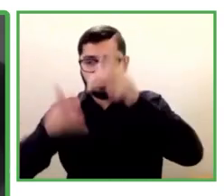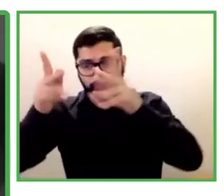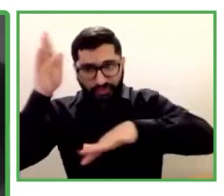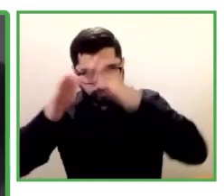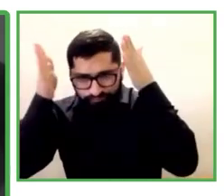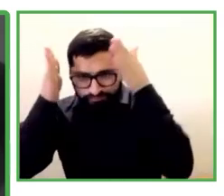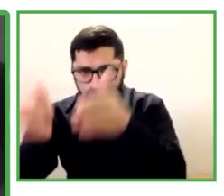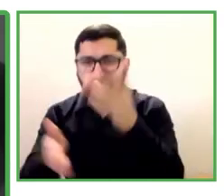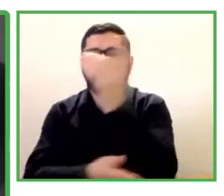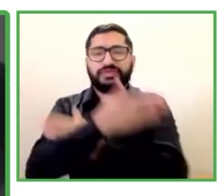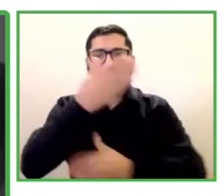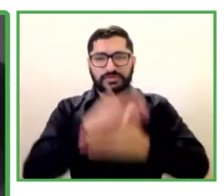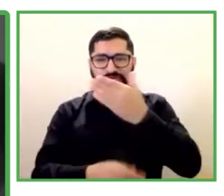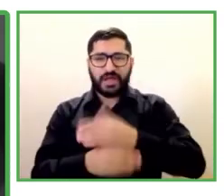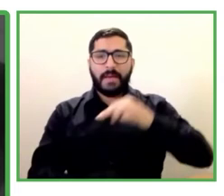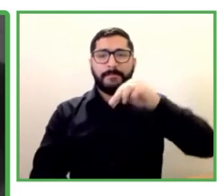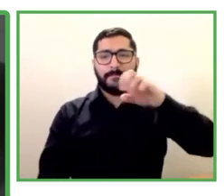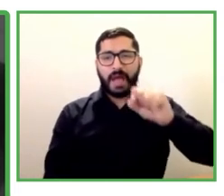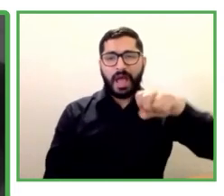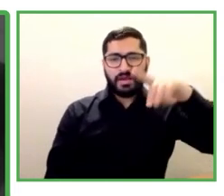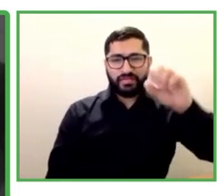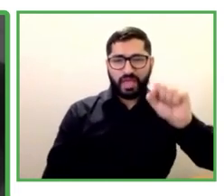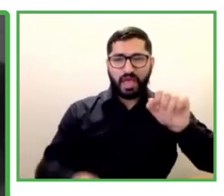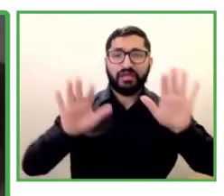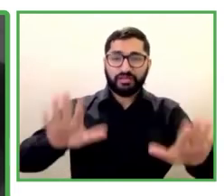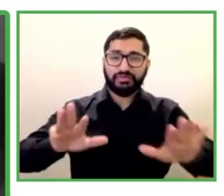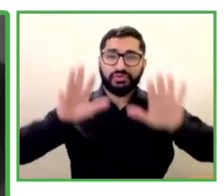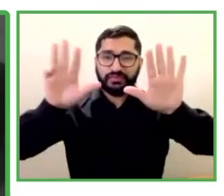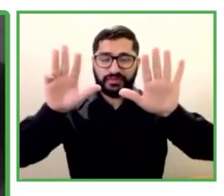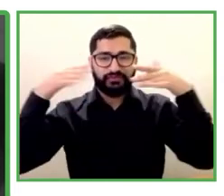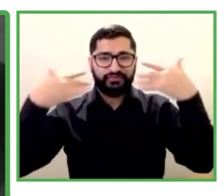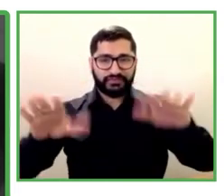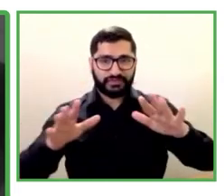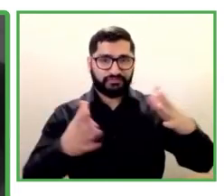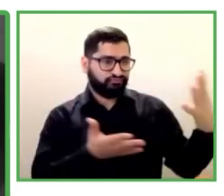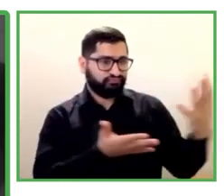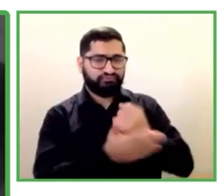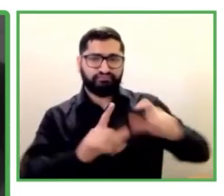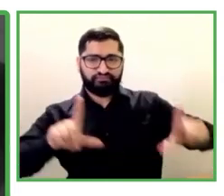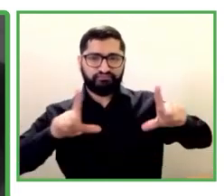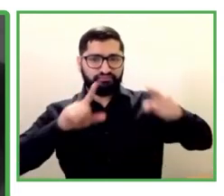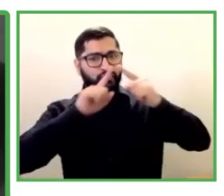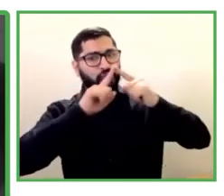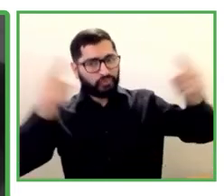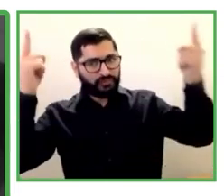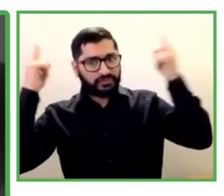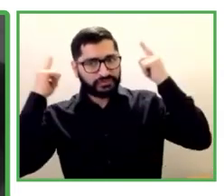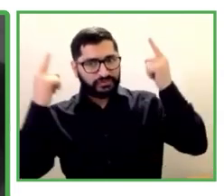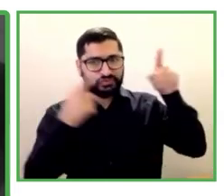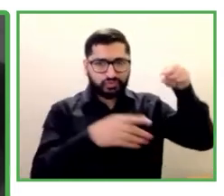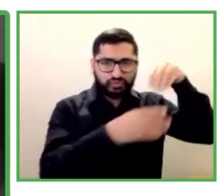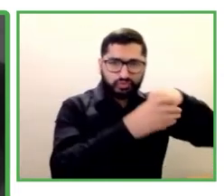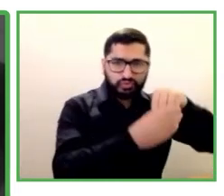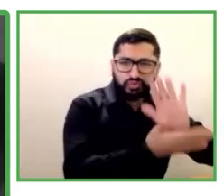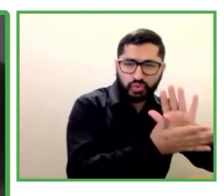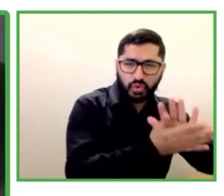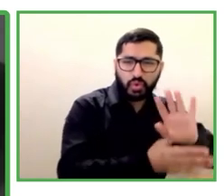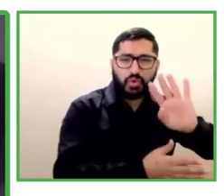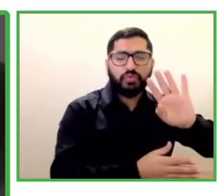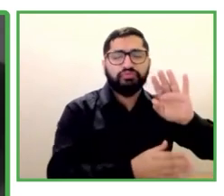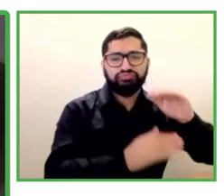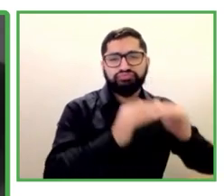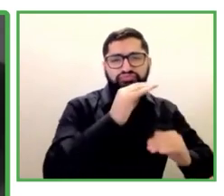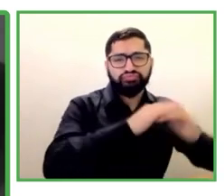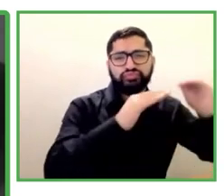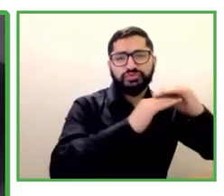años. Ella acaba de graduarse de la escuela secundaria o de la media, pero no puede encontrar un trabajo. Y